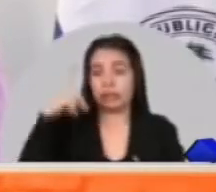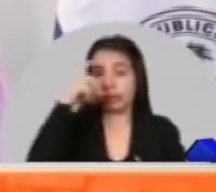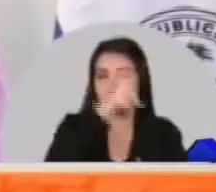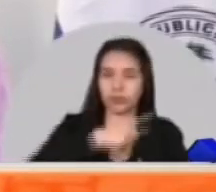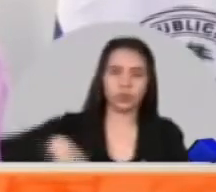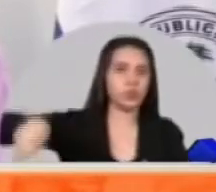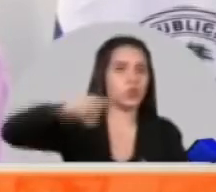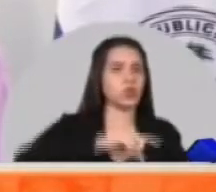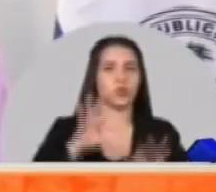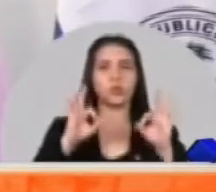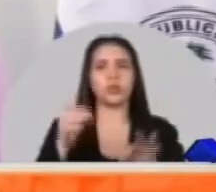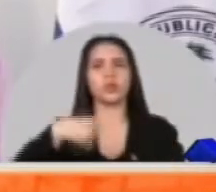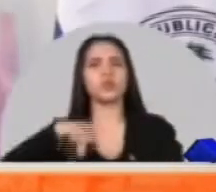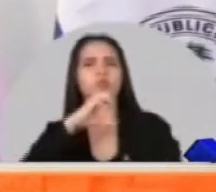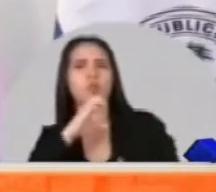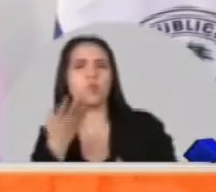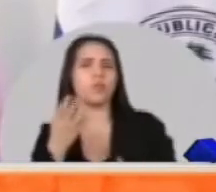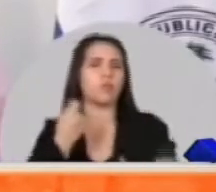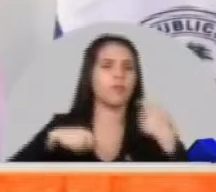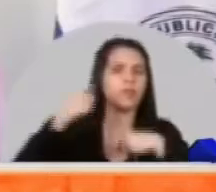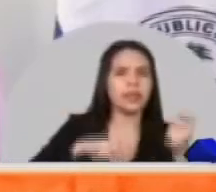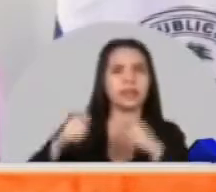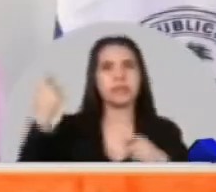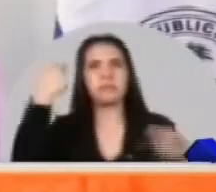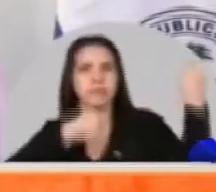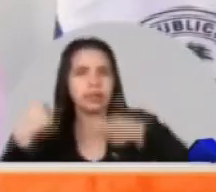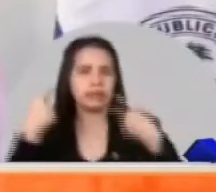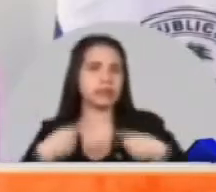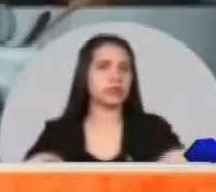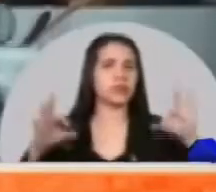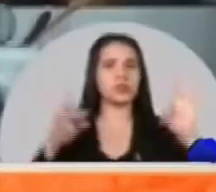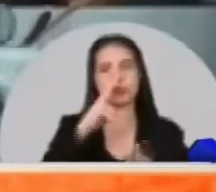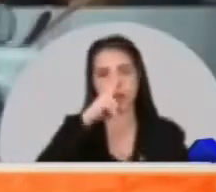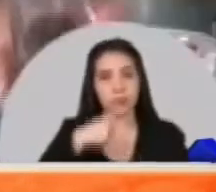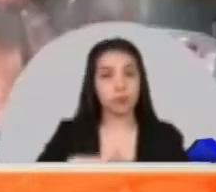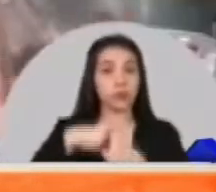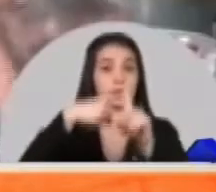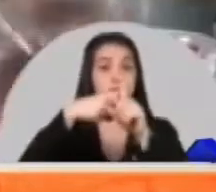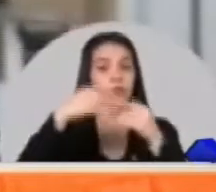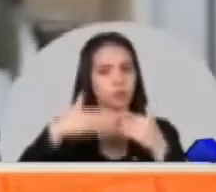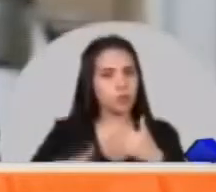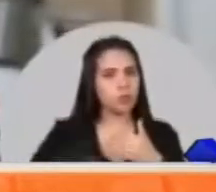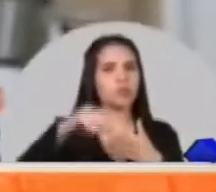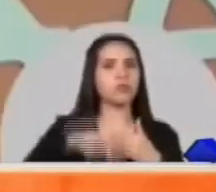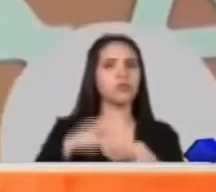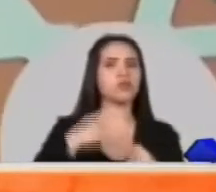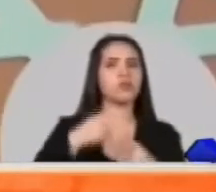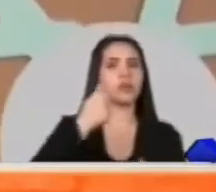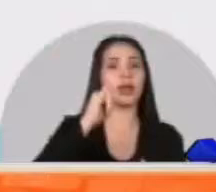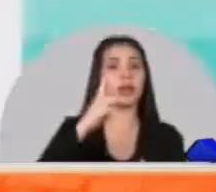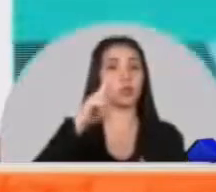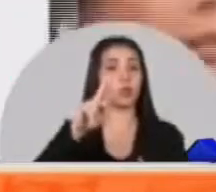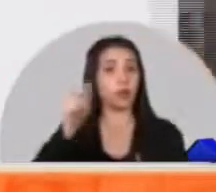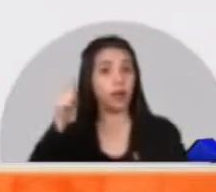afectados económicamente por la pandemia. En la información se habló mucho acerca de esto. Y la propia Silvana,